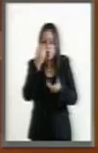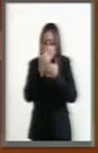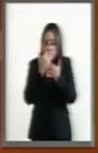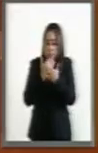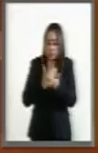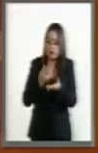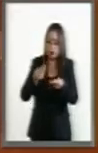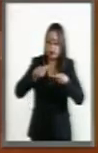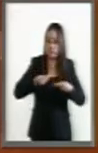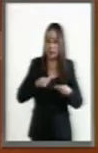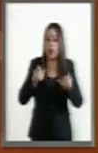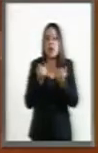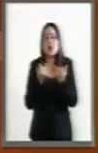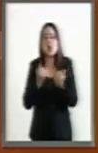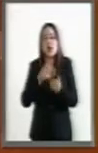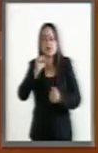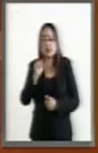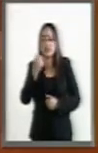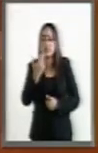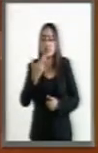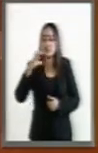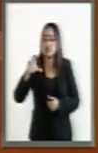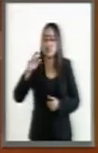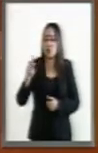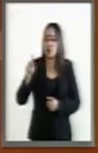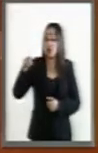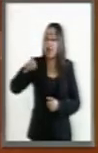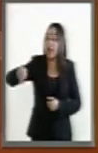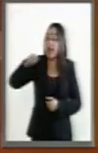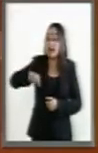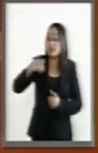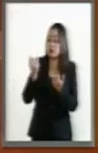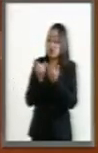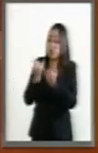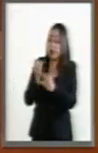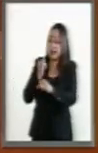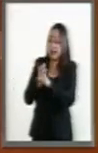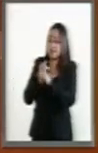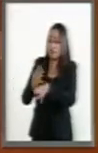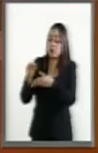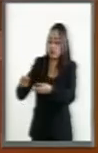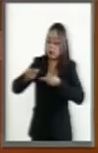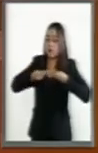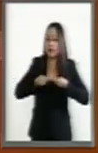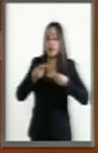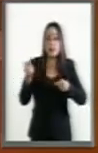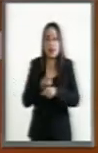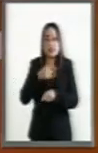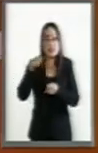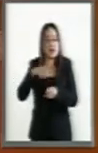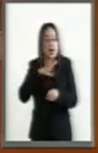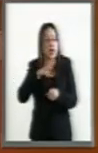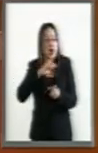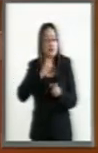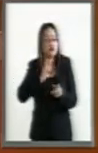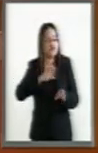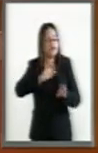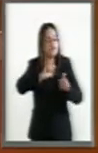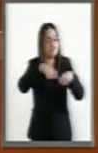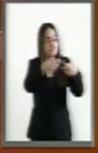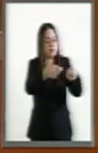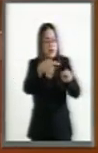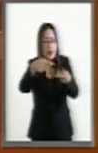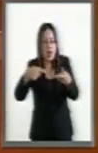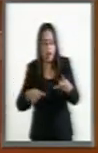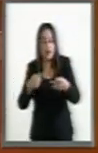pedimos a la Secretaría de Hacienda y Crédito Público que nos informe a detalle sobre su asignación. En